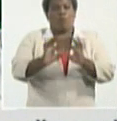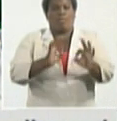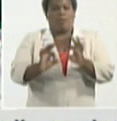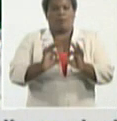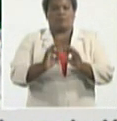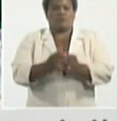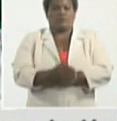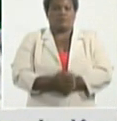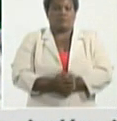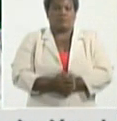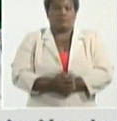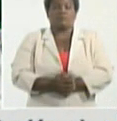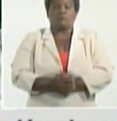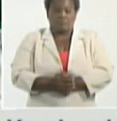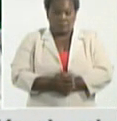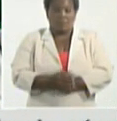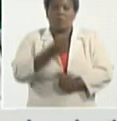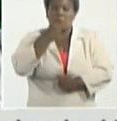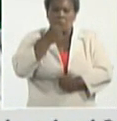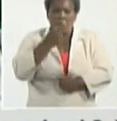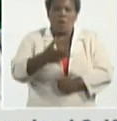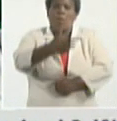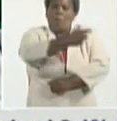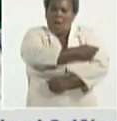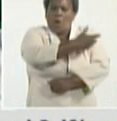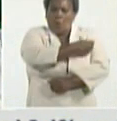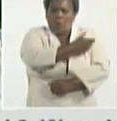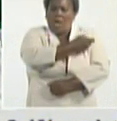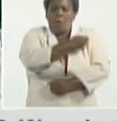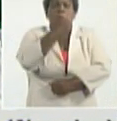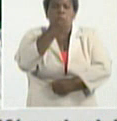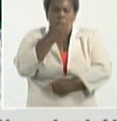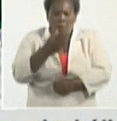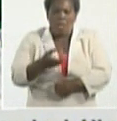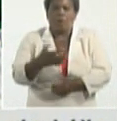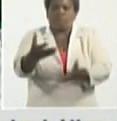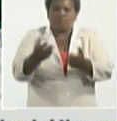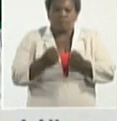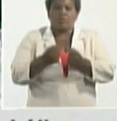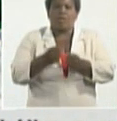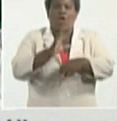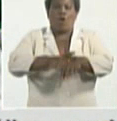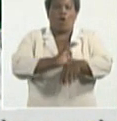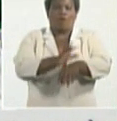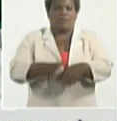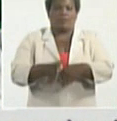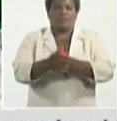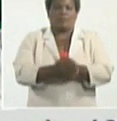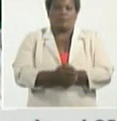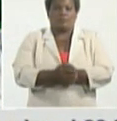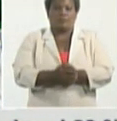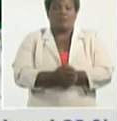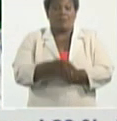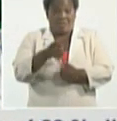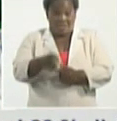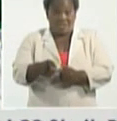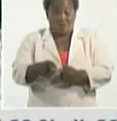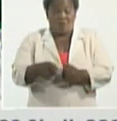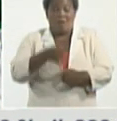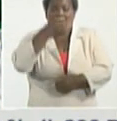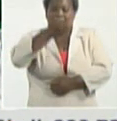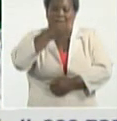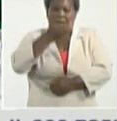de que pueda adquirir el virus y esa es la razón por la que reiteramos las medidas que se deben